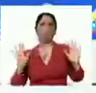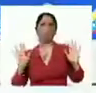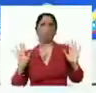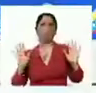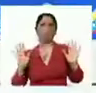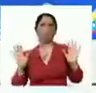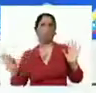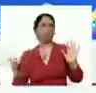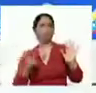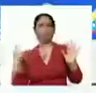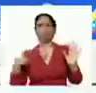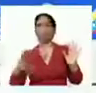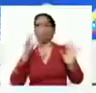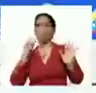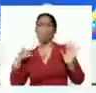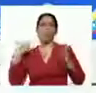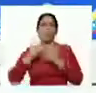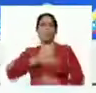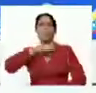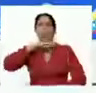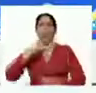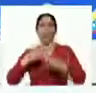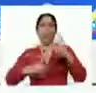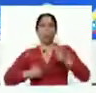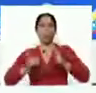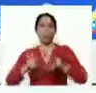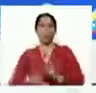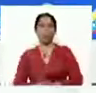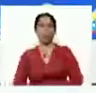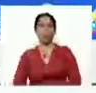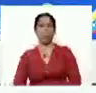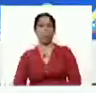no teniendo la experiencia suficiente en otras oportunidades.